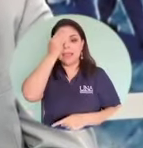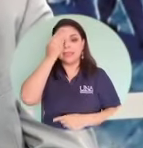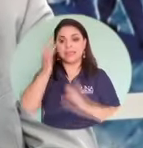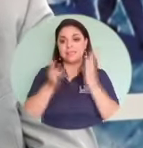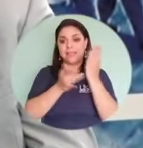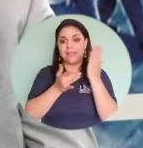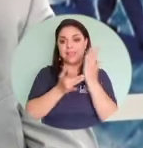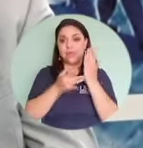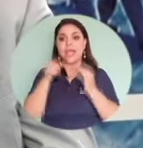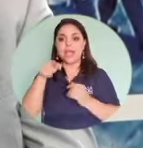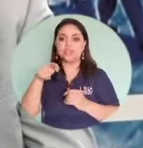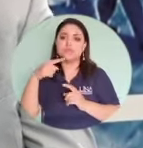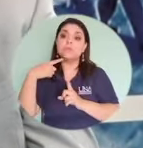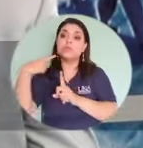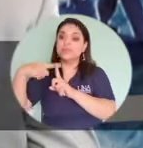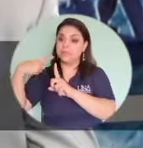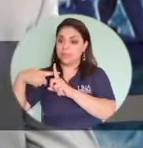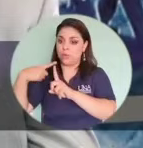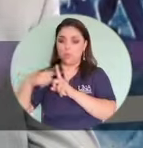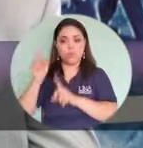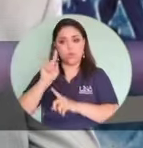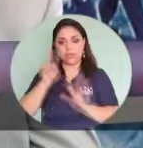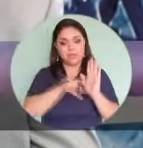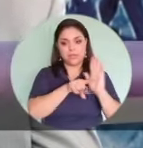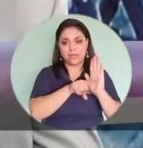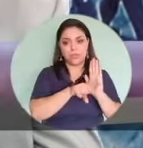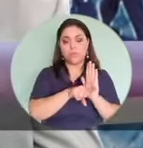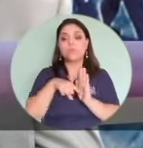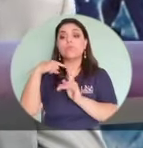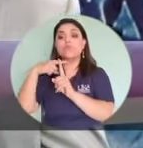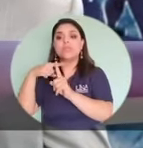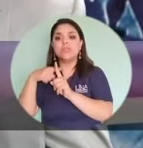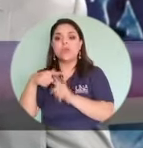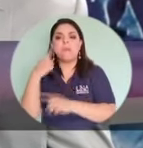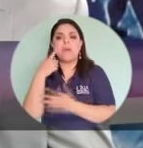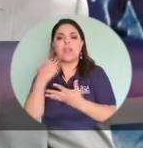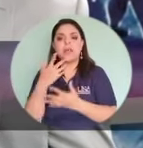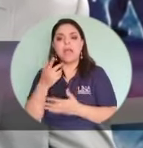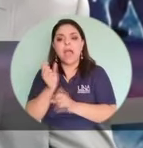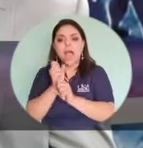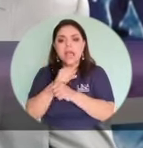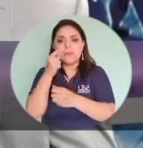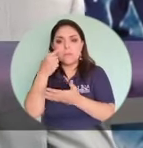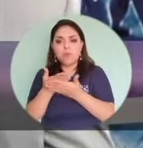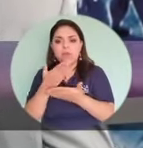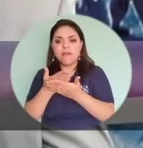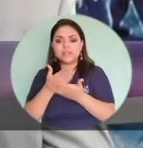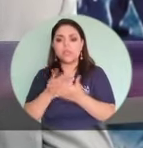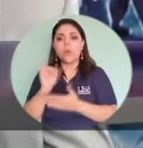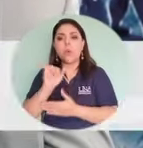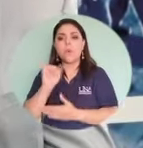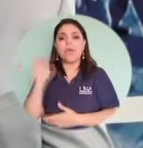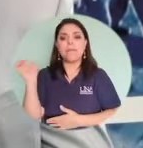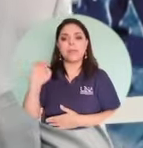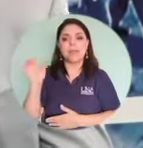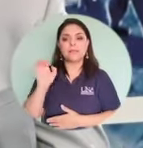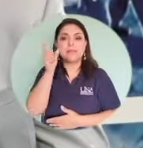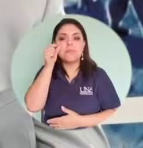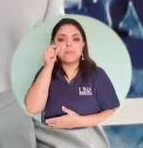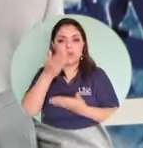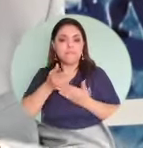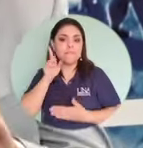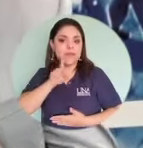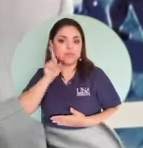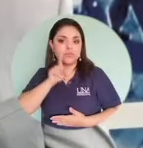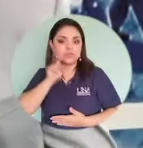hacking positivo, porque lo que están buscando es hacer pruebas de vulnerabilidad, simulacros, donde pues están